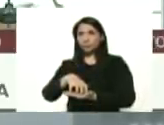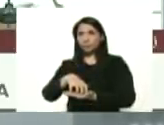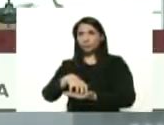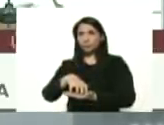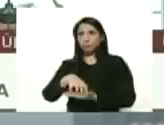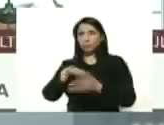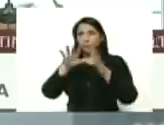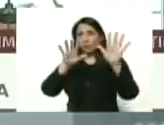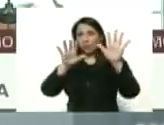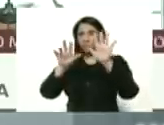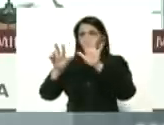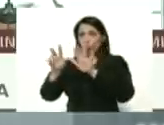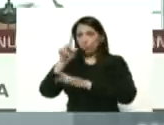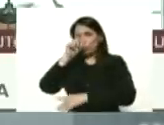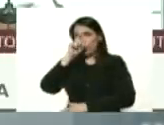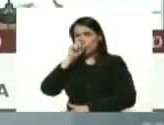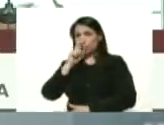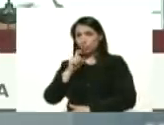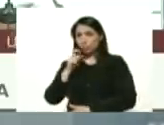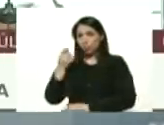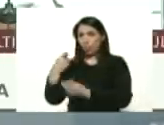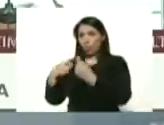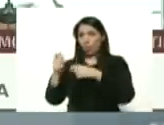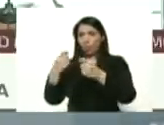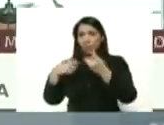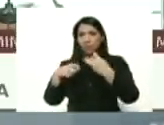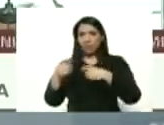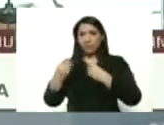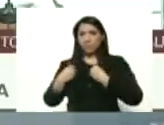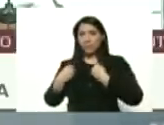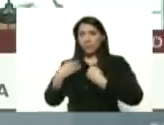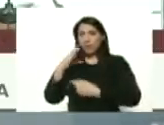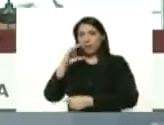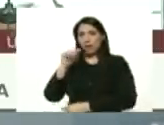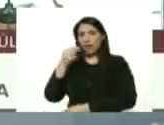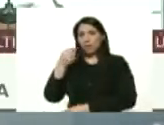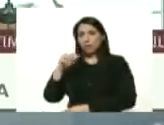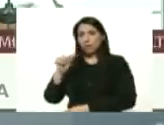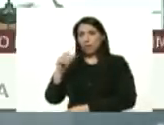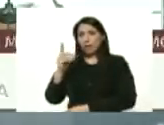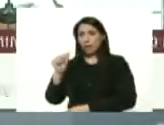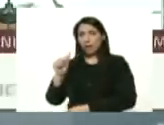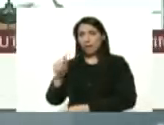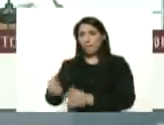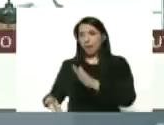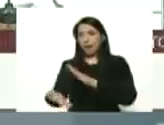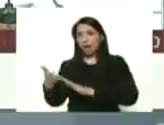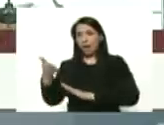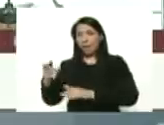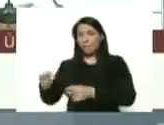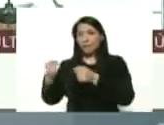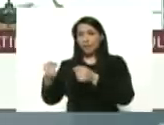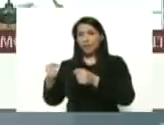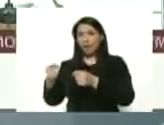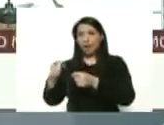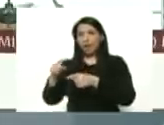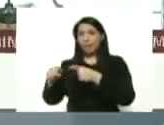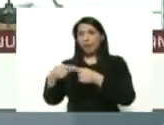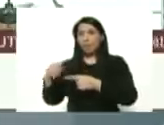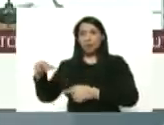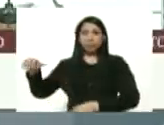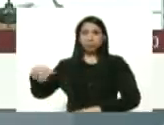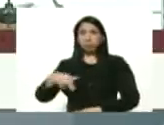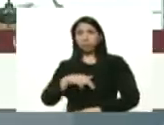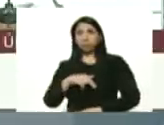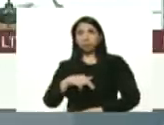18 años comerciante vive en la cañada de Urdaneta va al mercado de las pulgas y después vive en la cañada de Urdaneta o sea